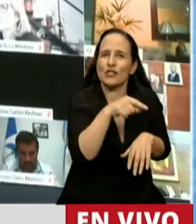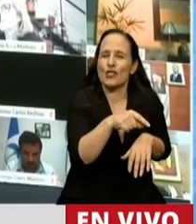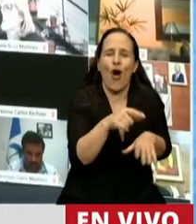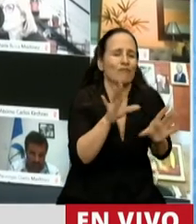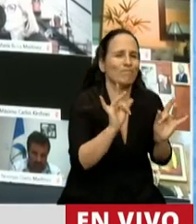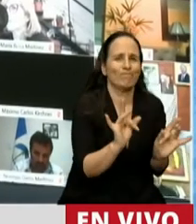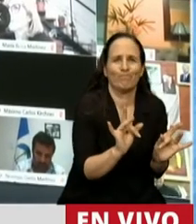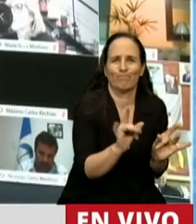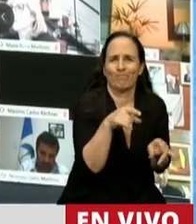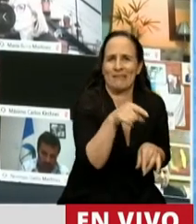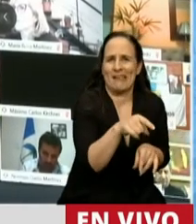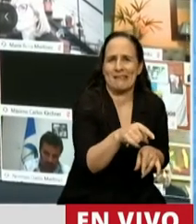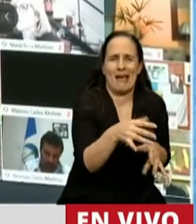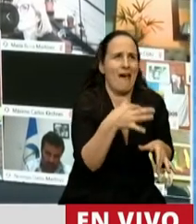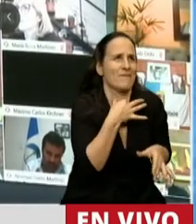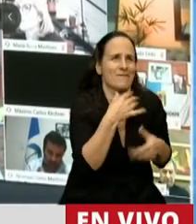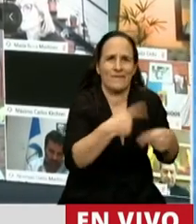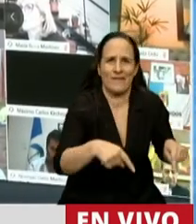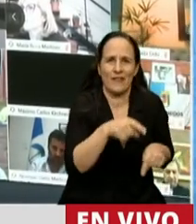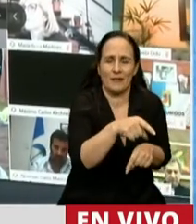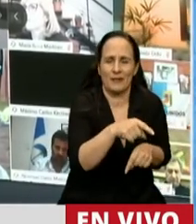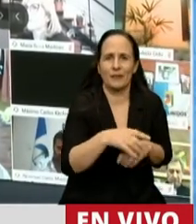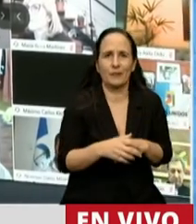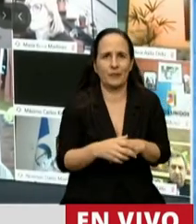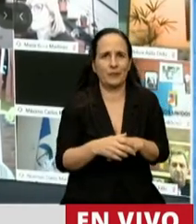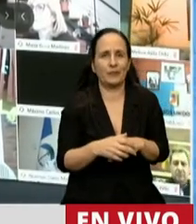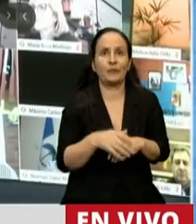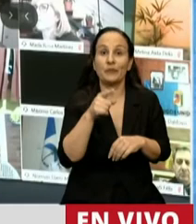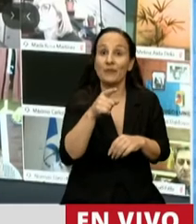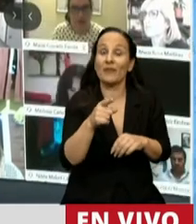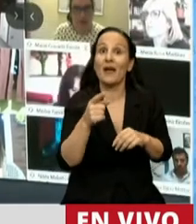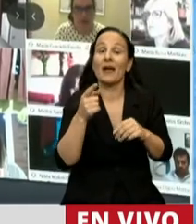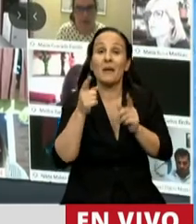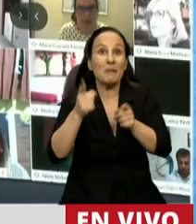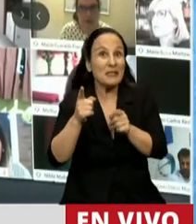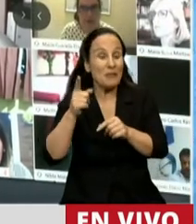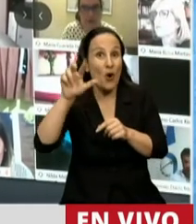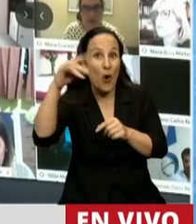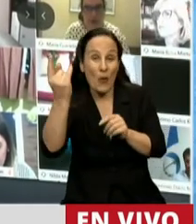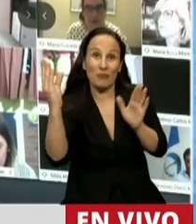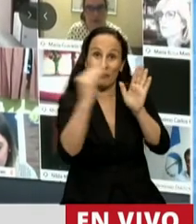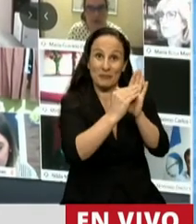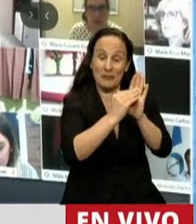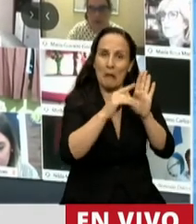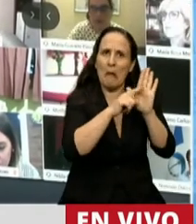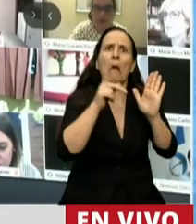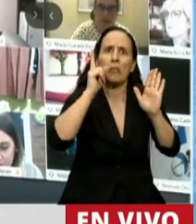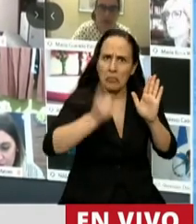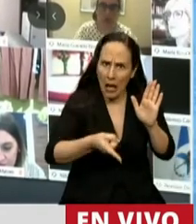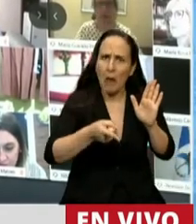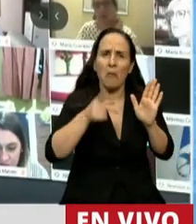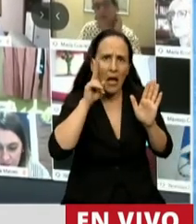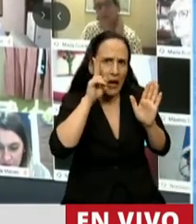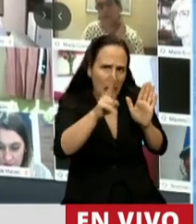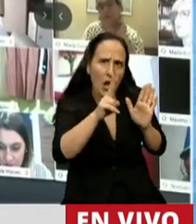vulnerabilidad. Finalmente quiero destacar que el principio de sostenibilidad también es reconocido por las